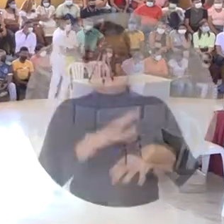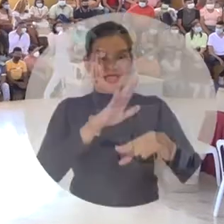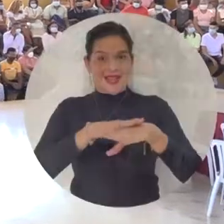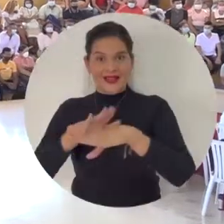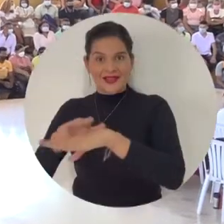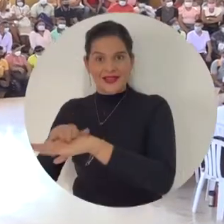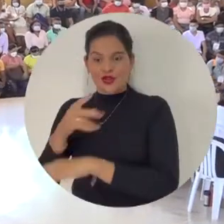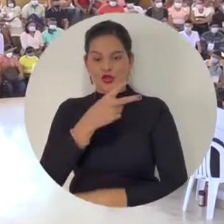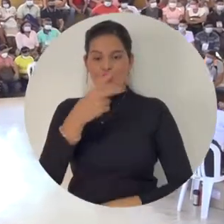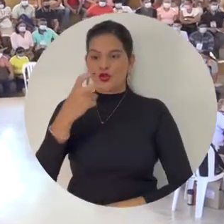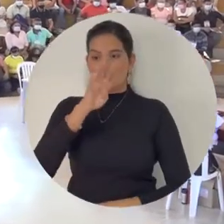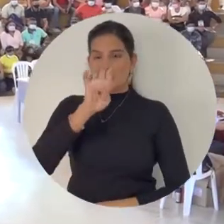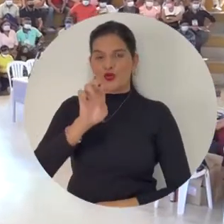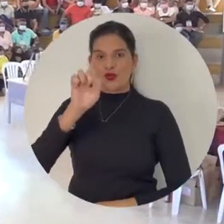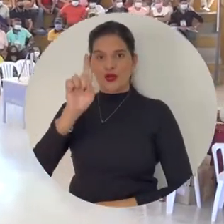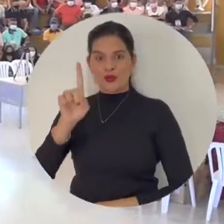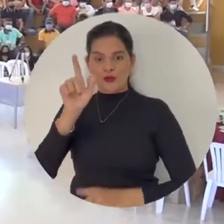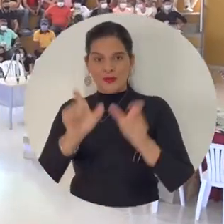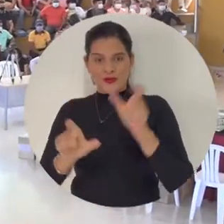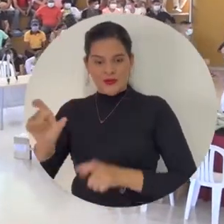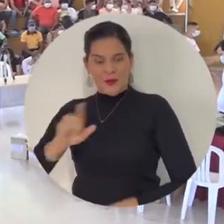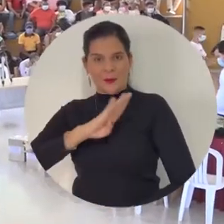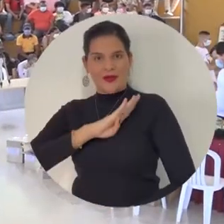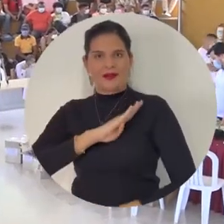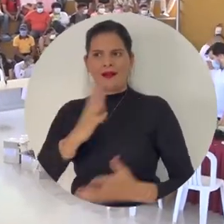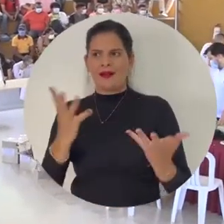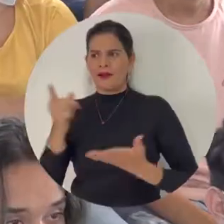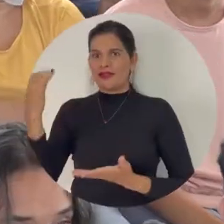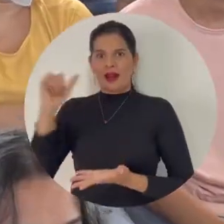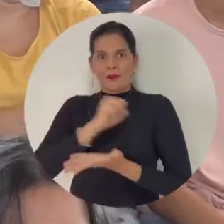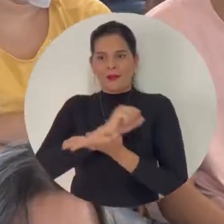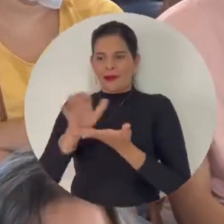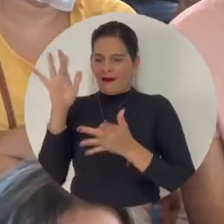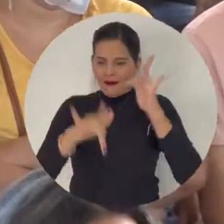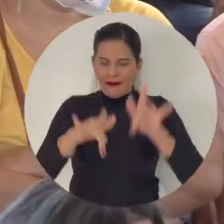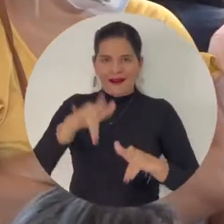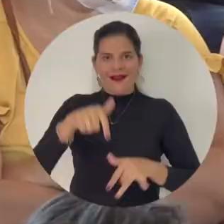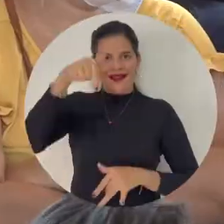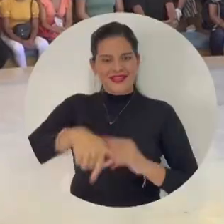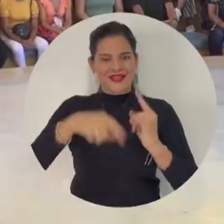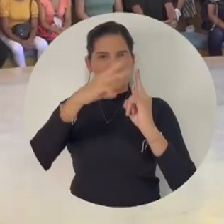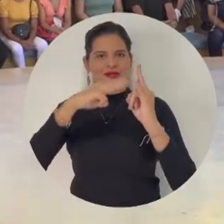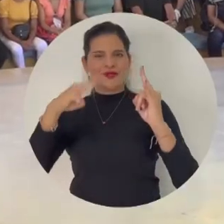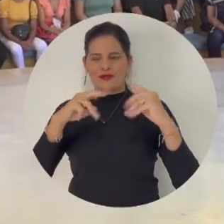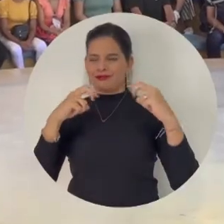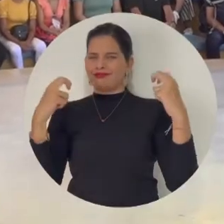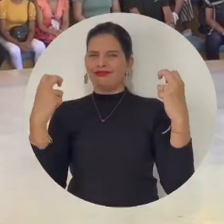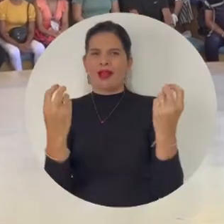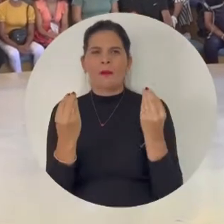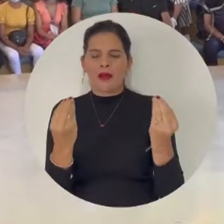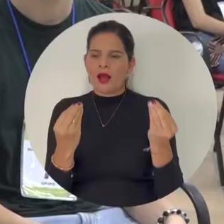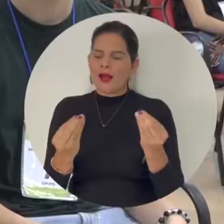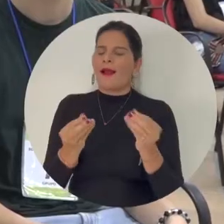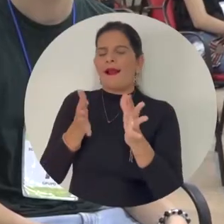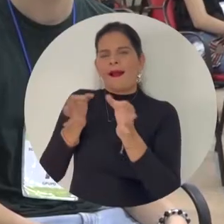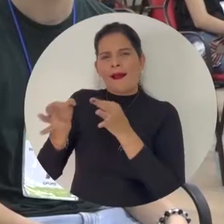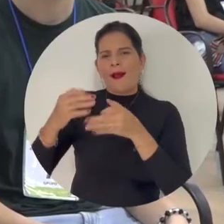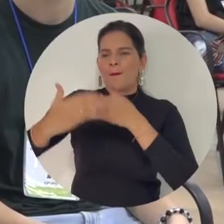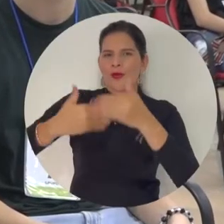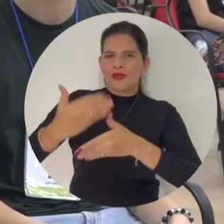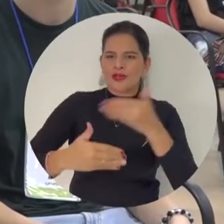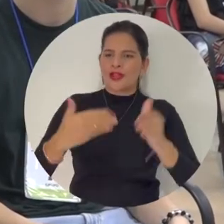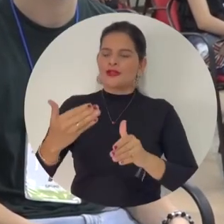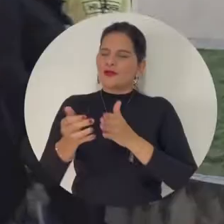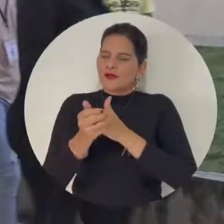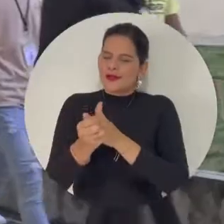Los 291 bachilleres becados del programa Talento Magdalena llegaron a la Universidad de Magdalena a surtir el proceso de orientación,